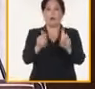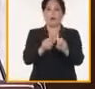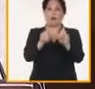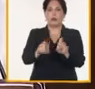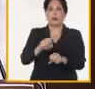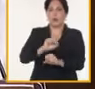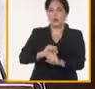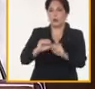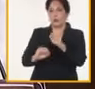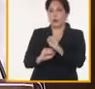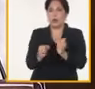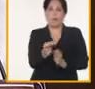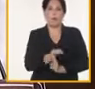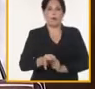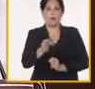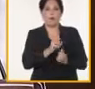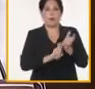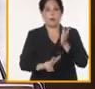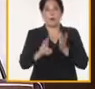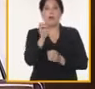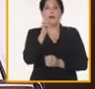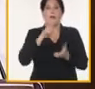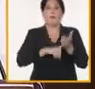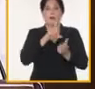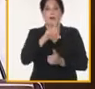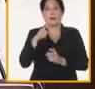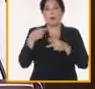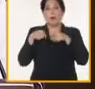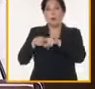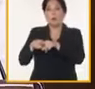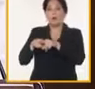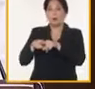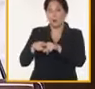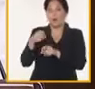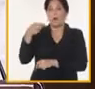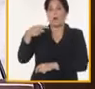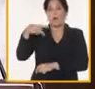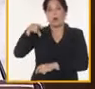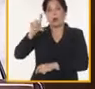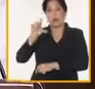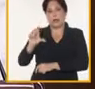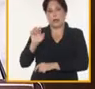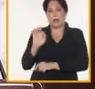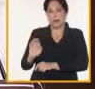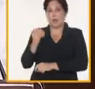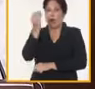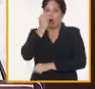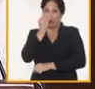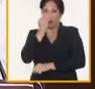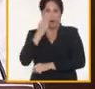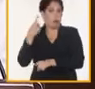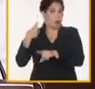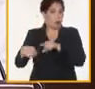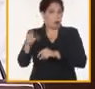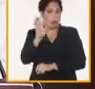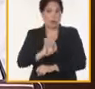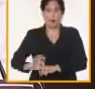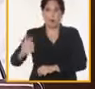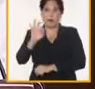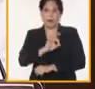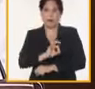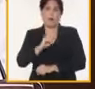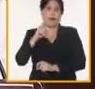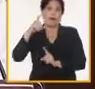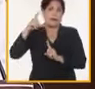estructura y dirección y de base del partido y la UJC del sector agroalimentario, así como de las organizaciones de